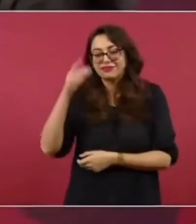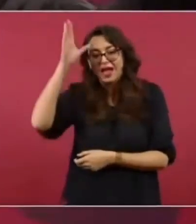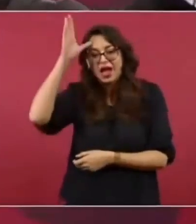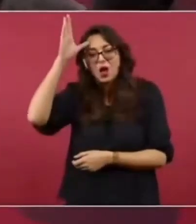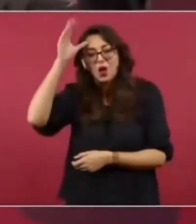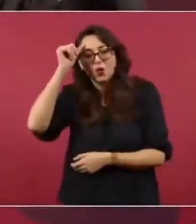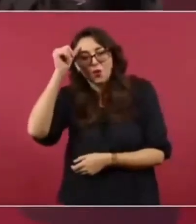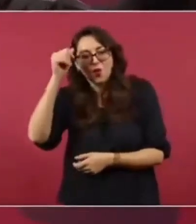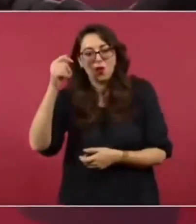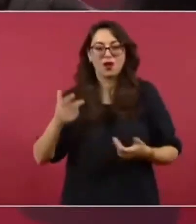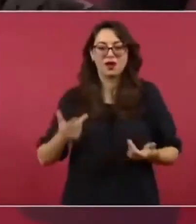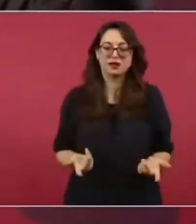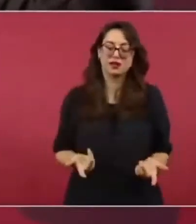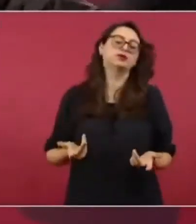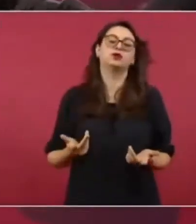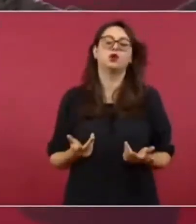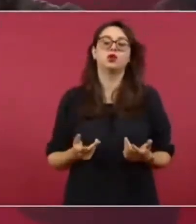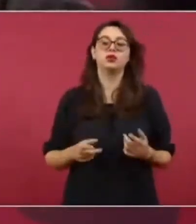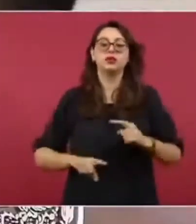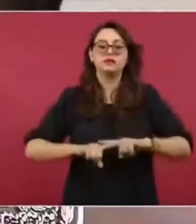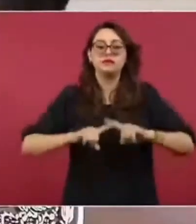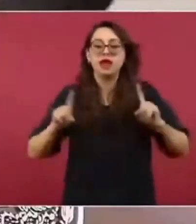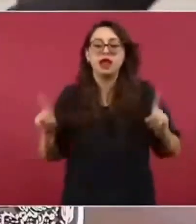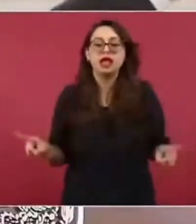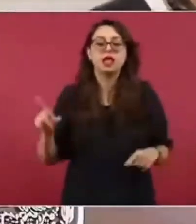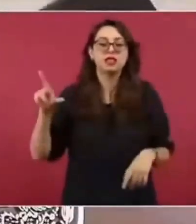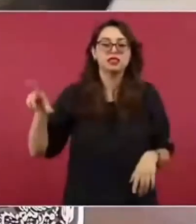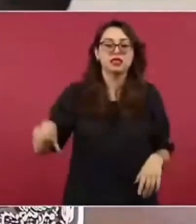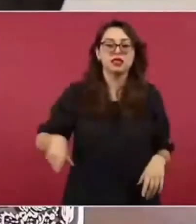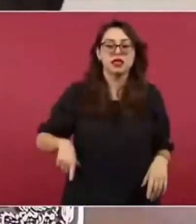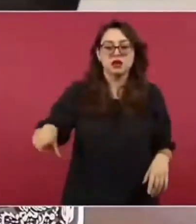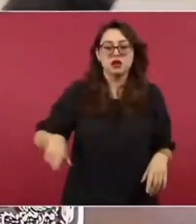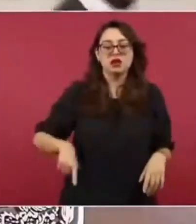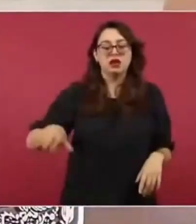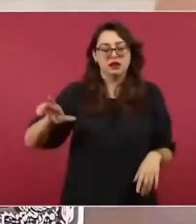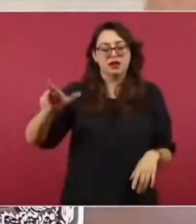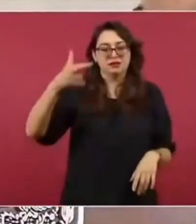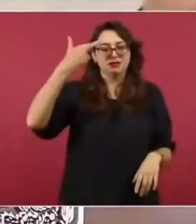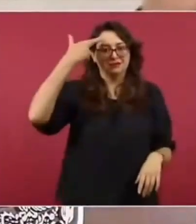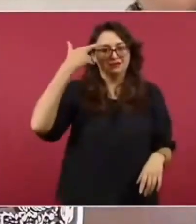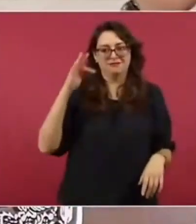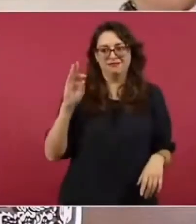aparentar de que se iban a dar los cambios acuérdense de cómo hablaban de cambios